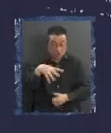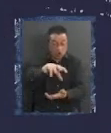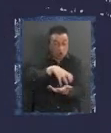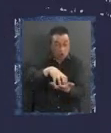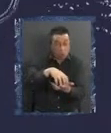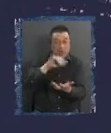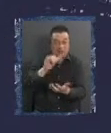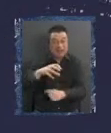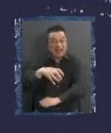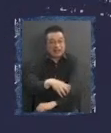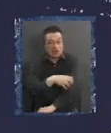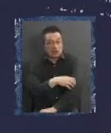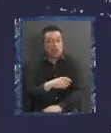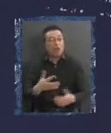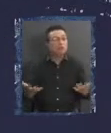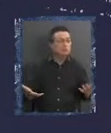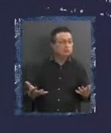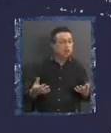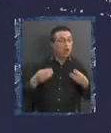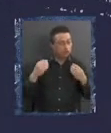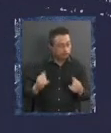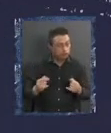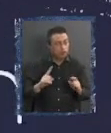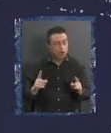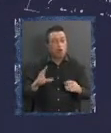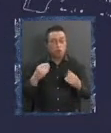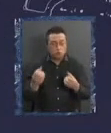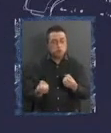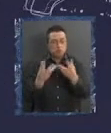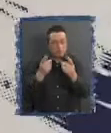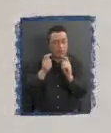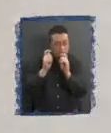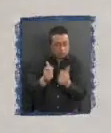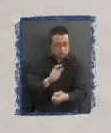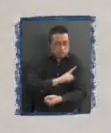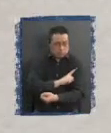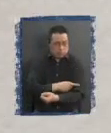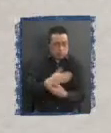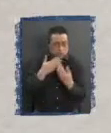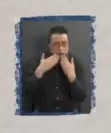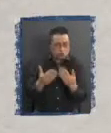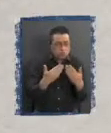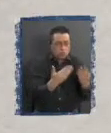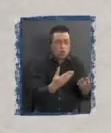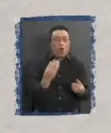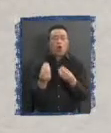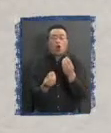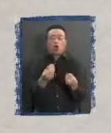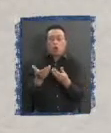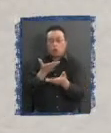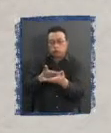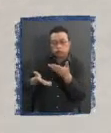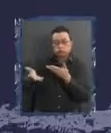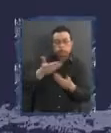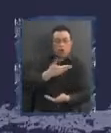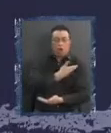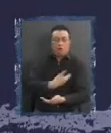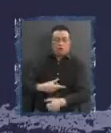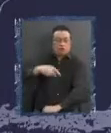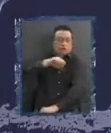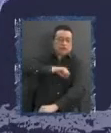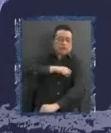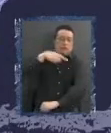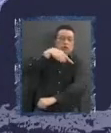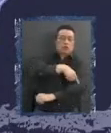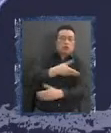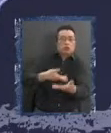regiones? ¿Qué tan nuevas son las competencias Que se les entregarían? ¿Cómo se relacionarán Con el gobierno central? ¿Hay algún